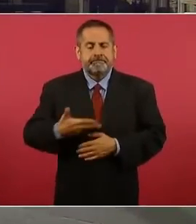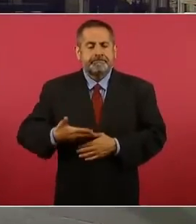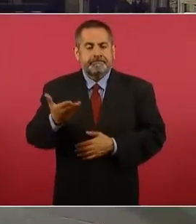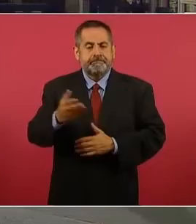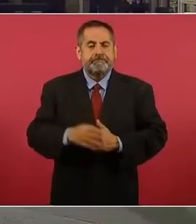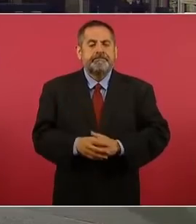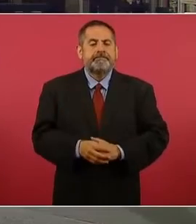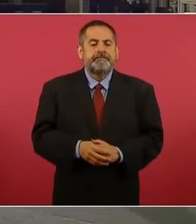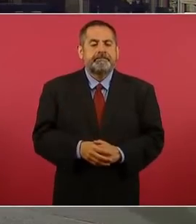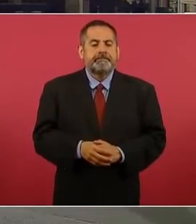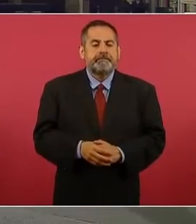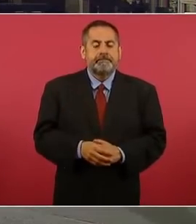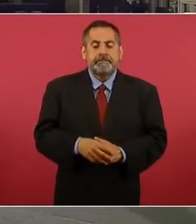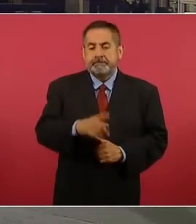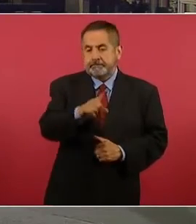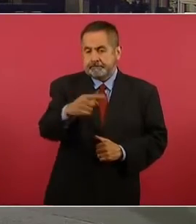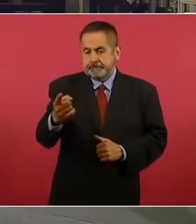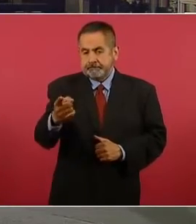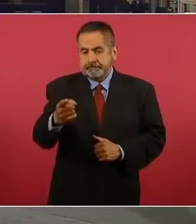Quedamos en la primera.